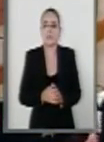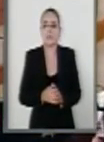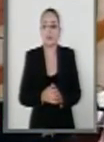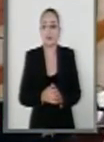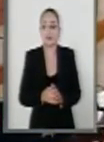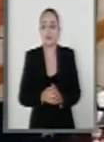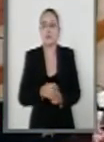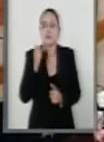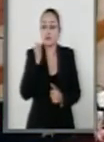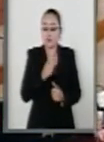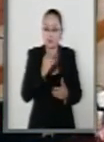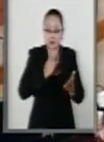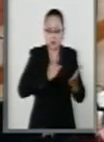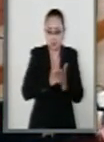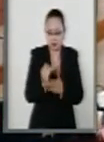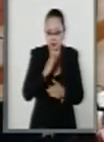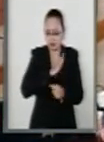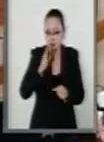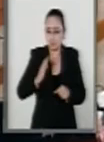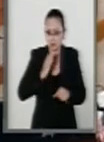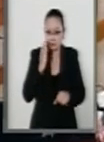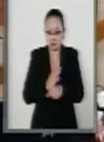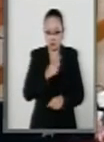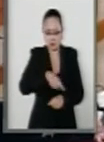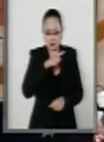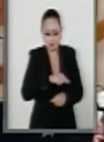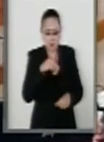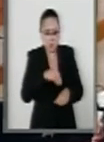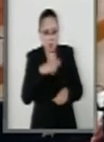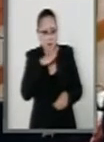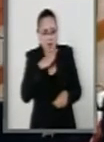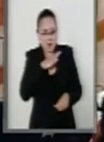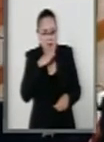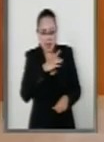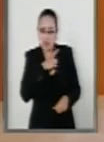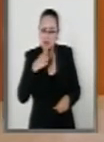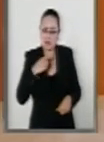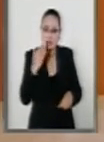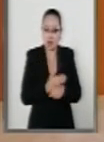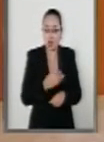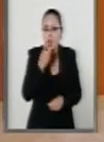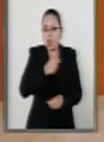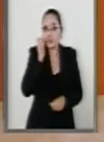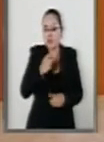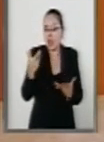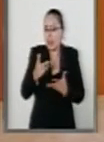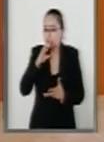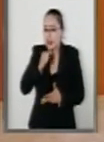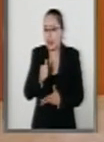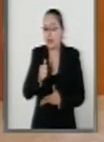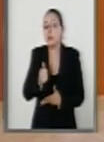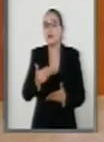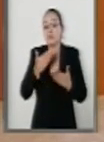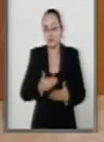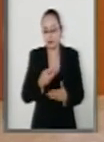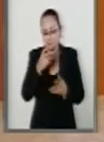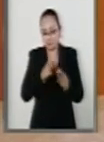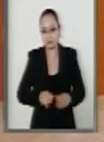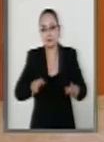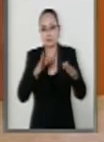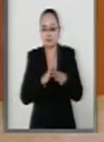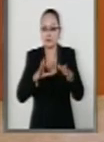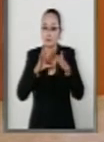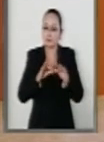para que sean sancionados estos comportamientos ilegales contribuye de manera determinante a que persistan